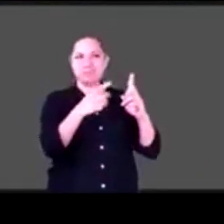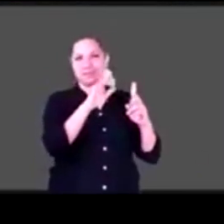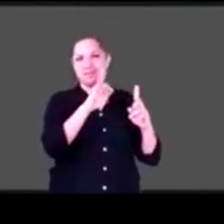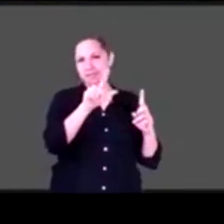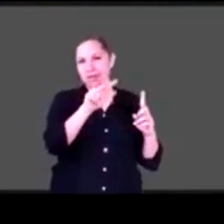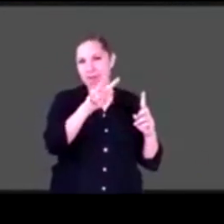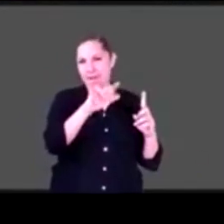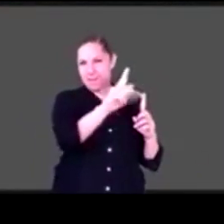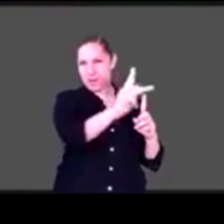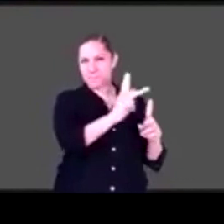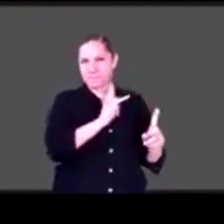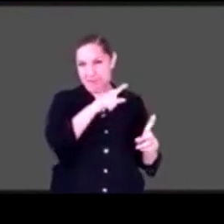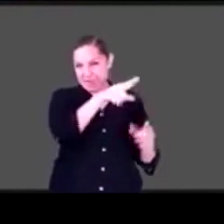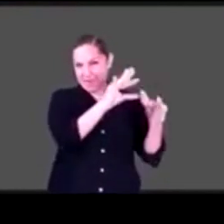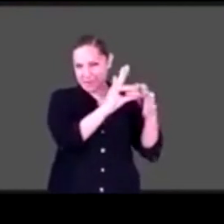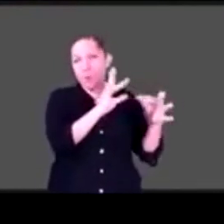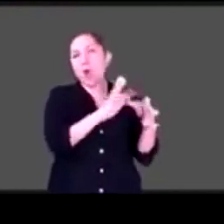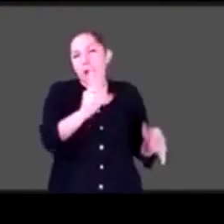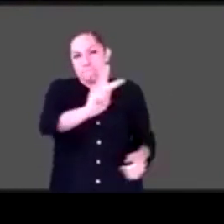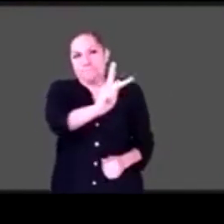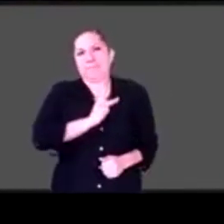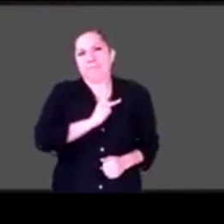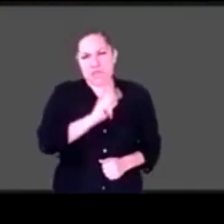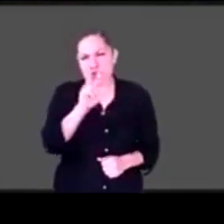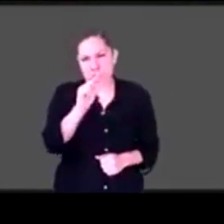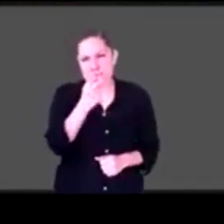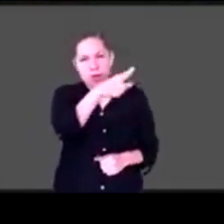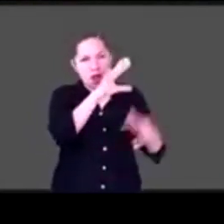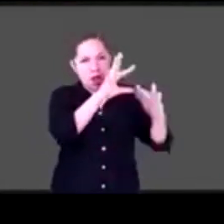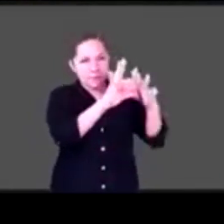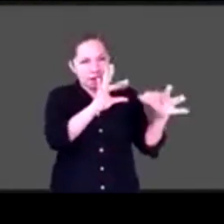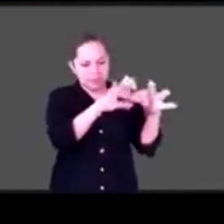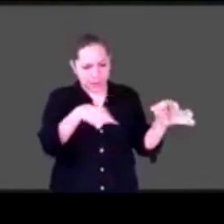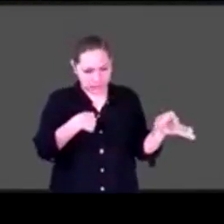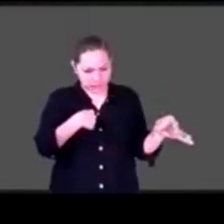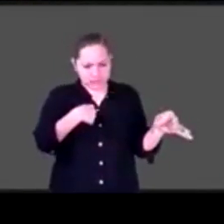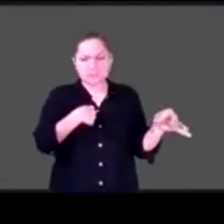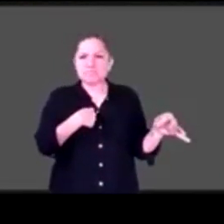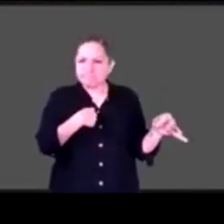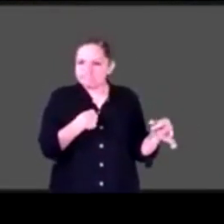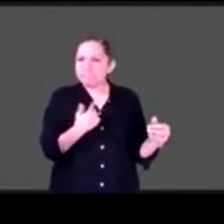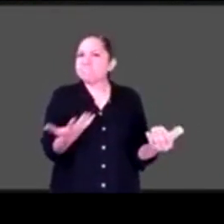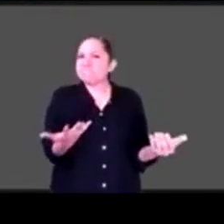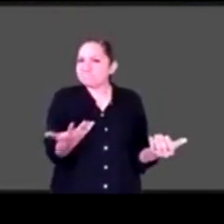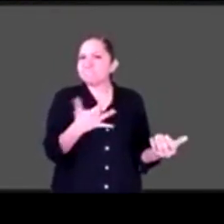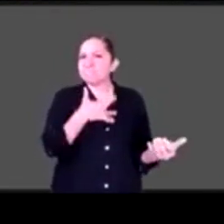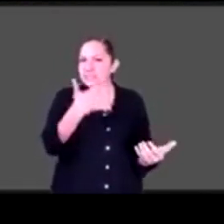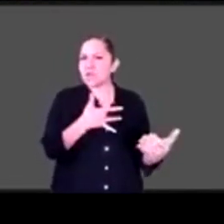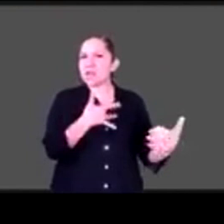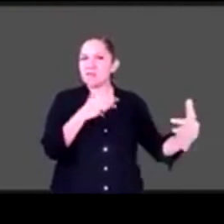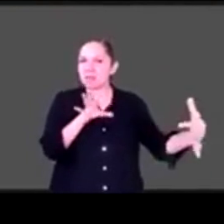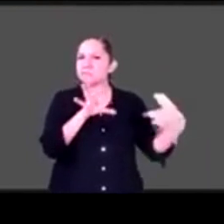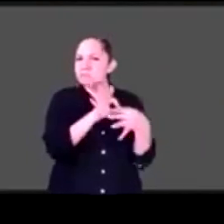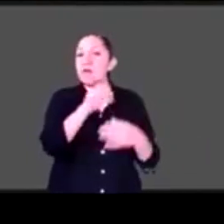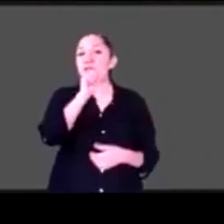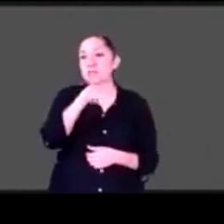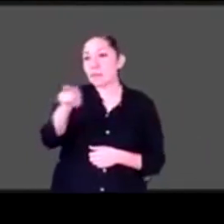lo que planteó Flavia, y cuando escuches también a Juventino